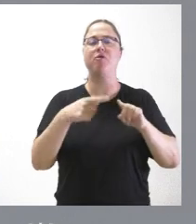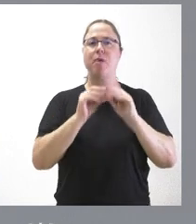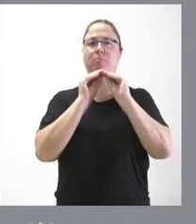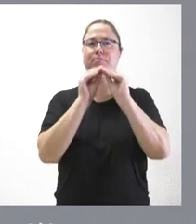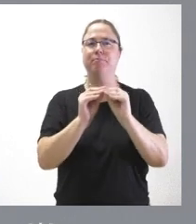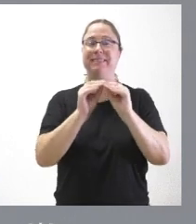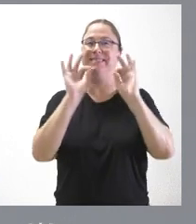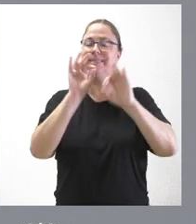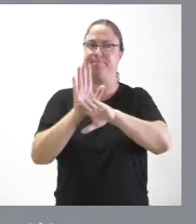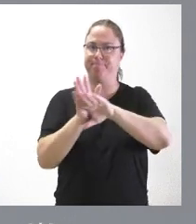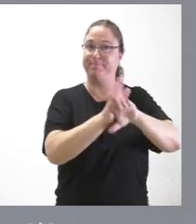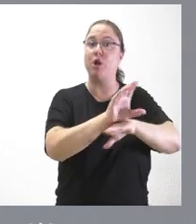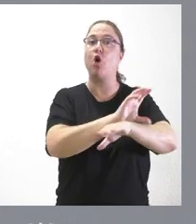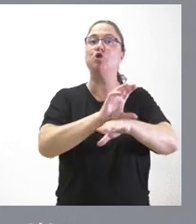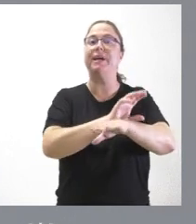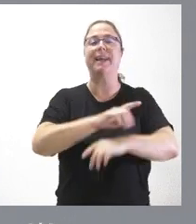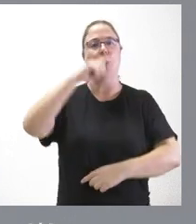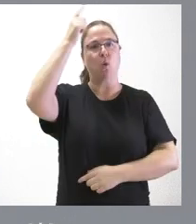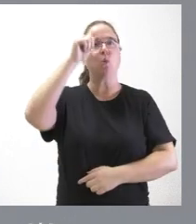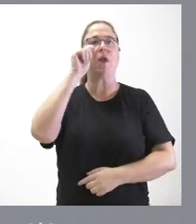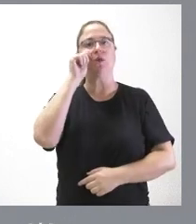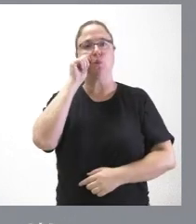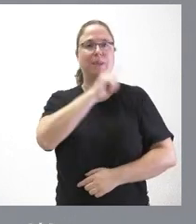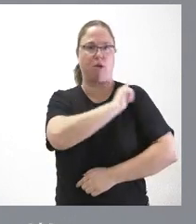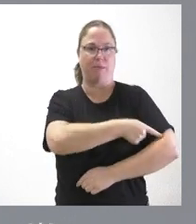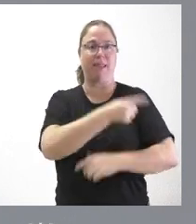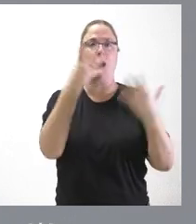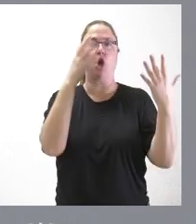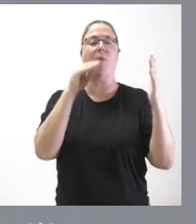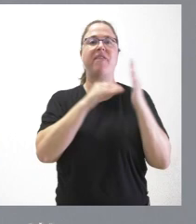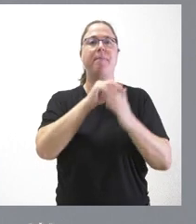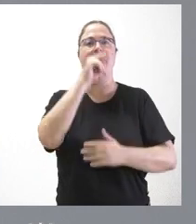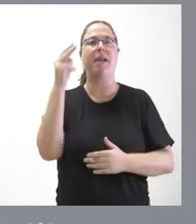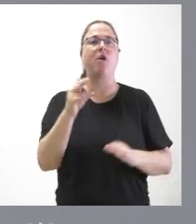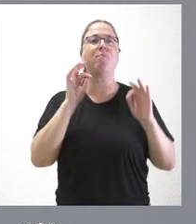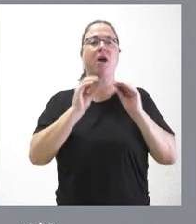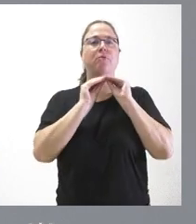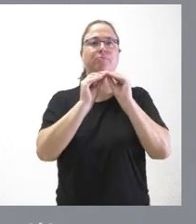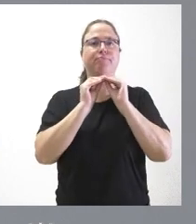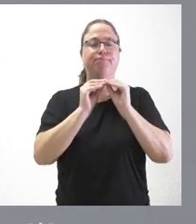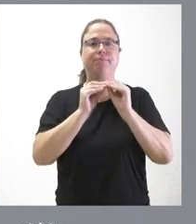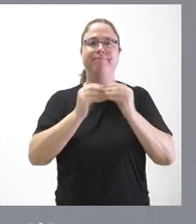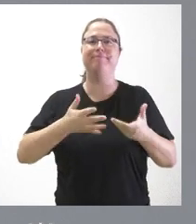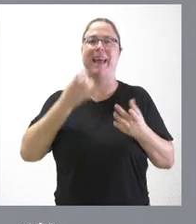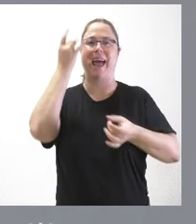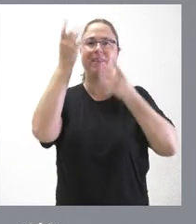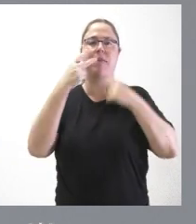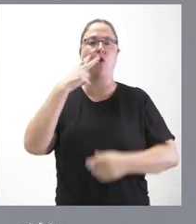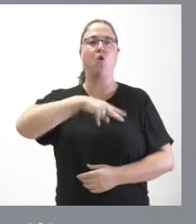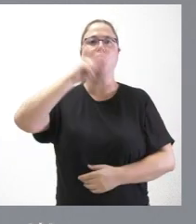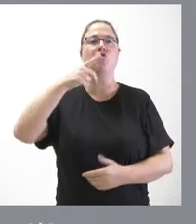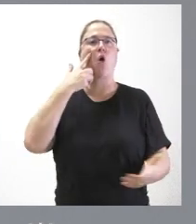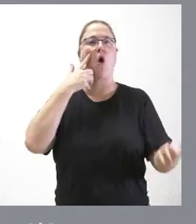de Cultura, Turismo y Deporte, 90.000 euros para el funcionamiento y la realización de actividades del Museo de Arte